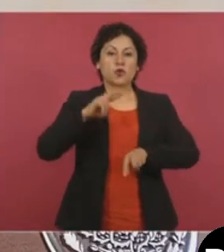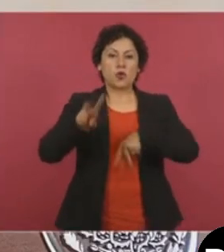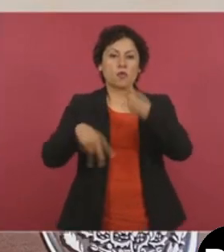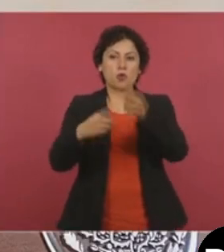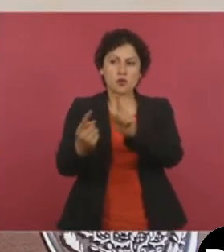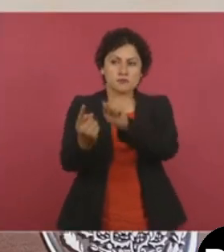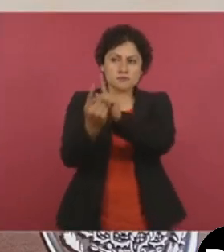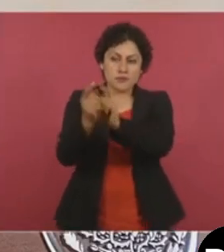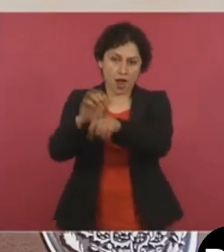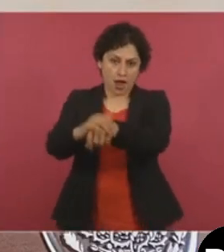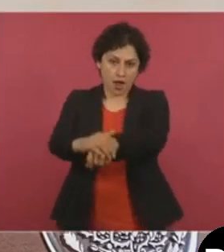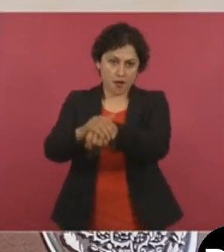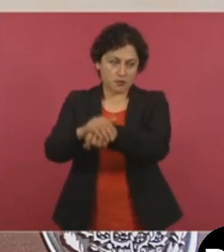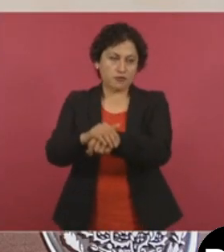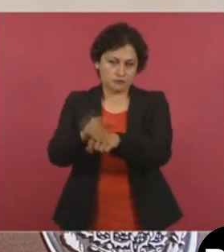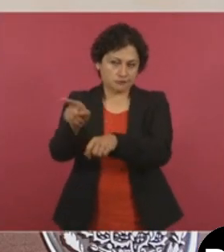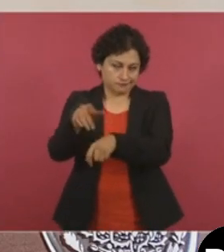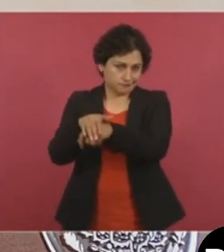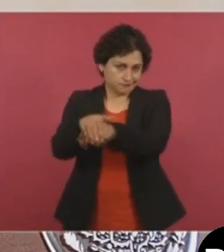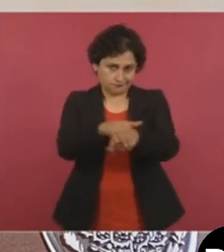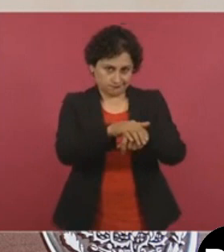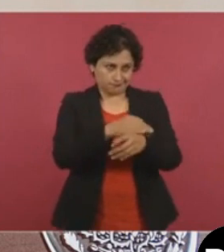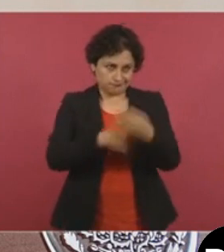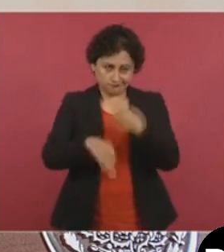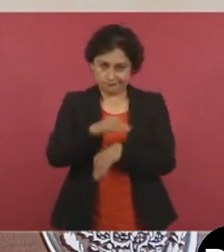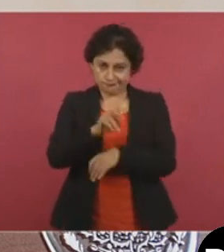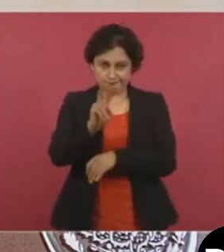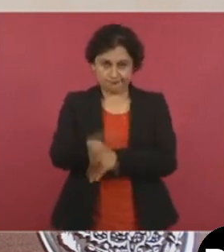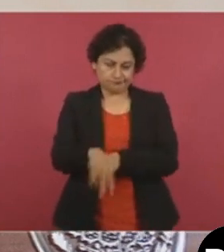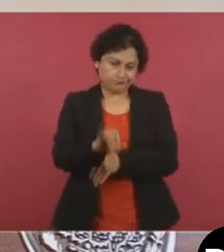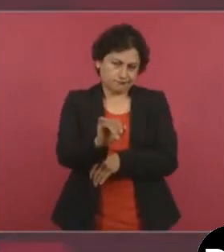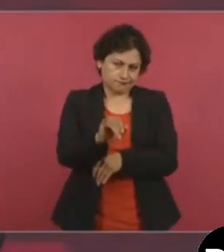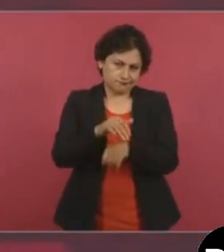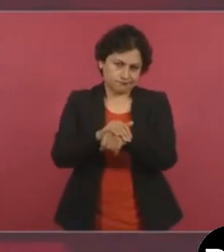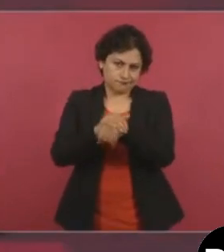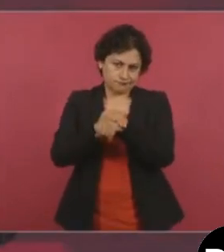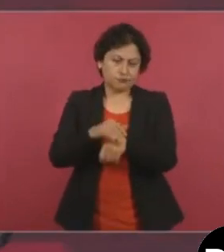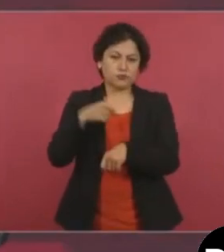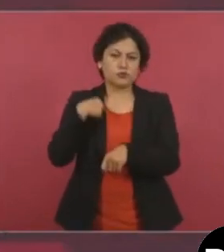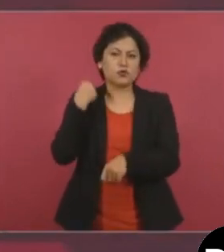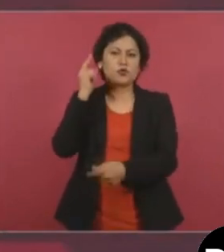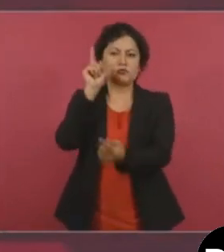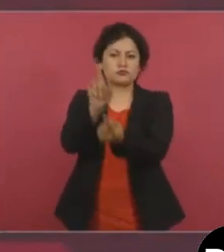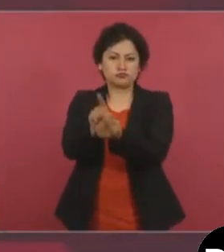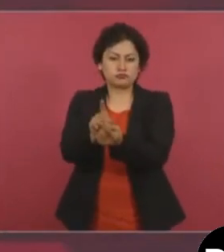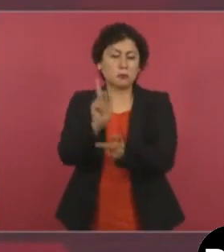todos y lo voy a ir a visitar,